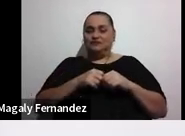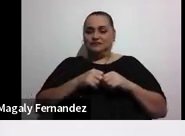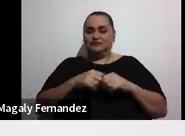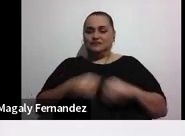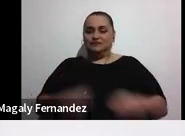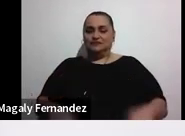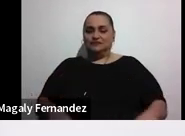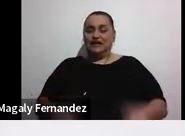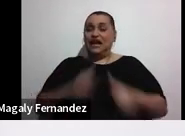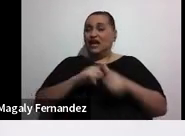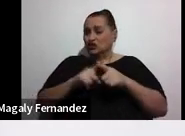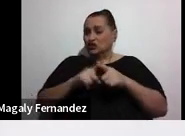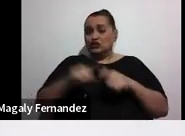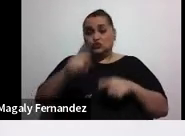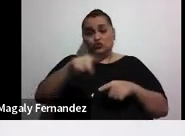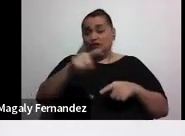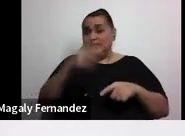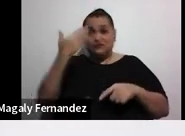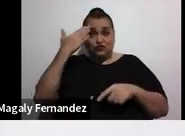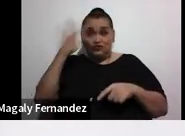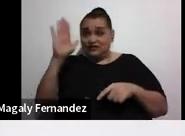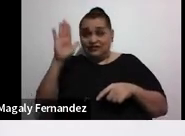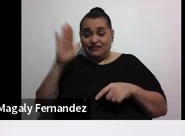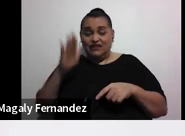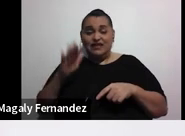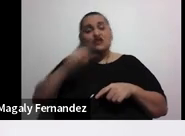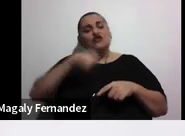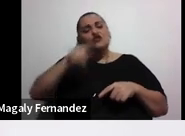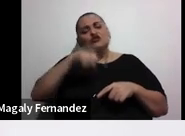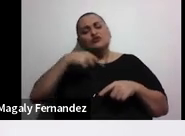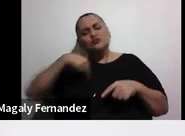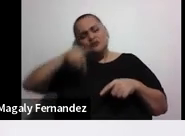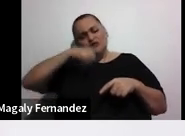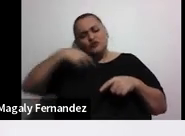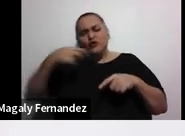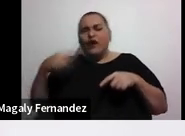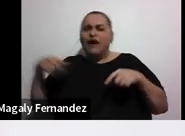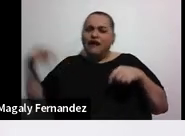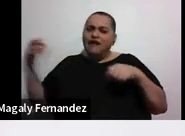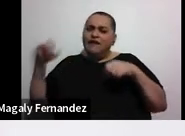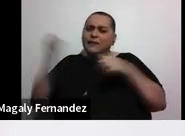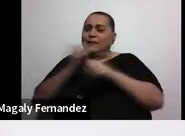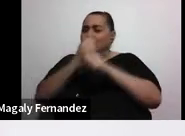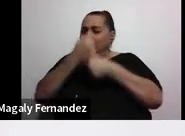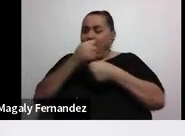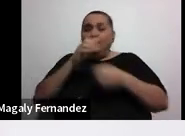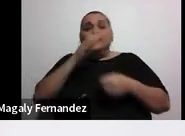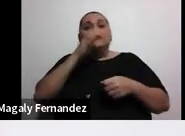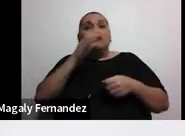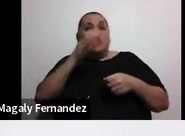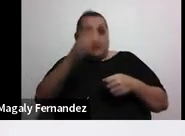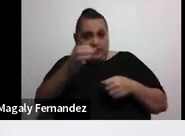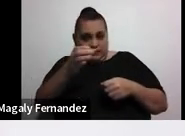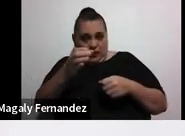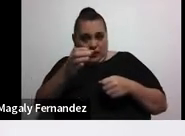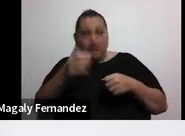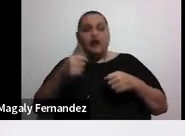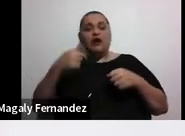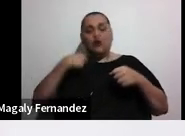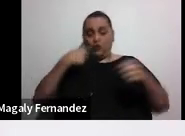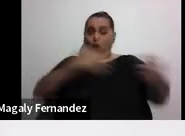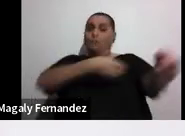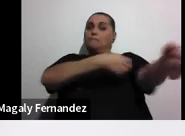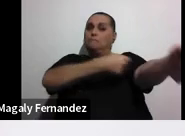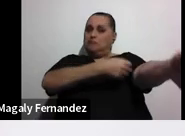algunas y si ustedes no saben podemos hacer como les digo una recomendación digamos medirse la presión